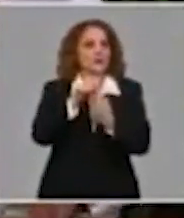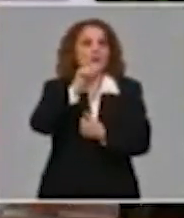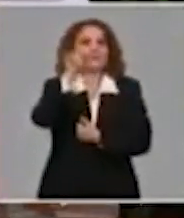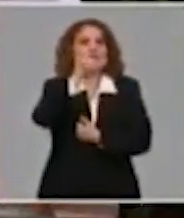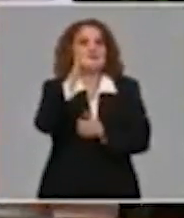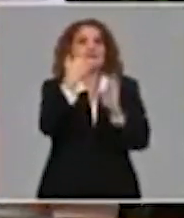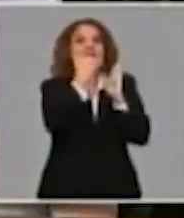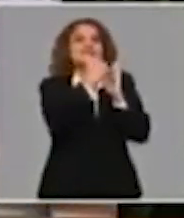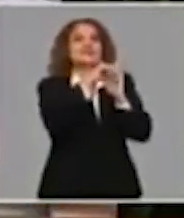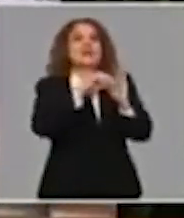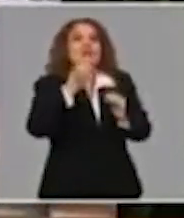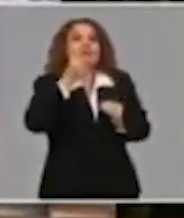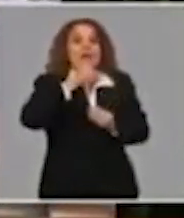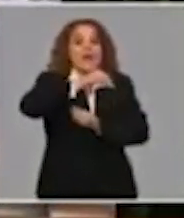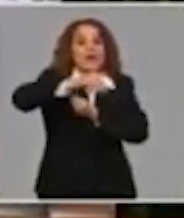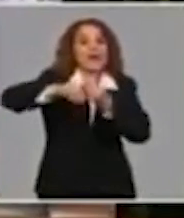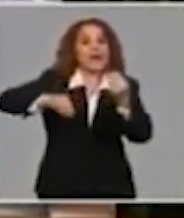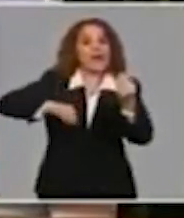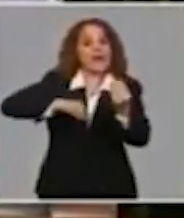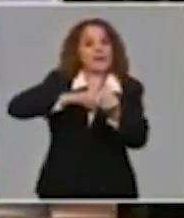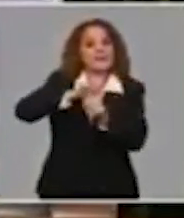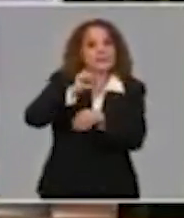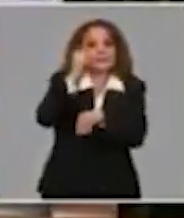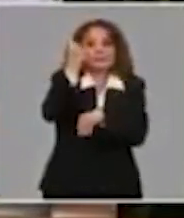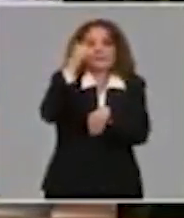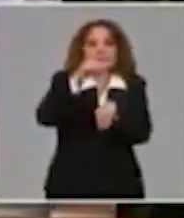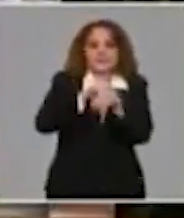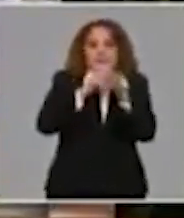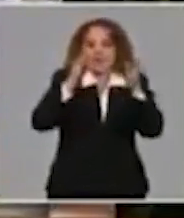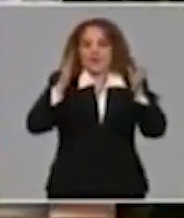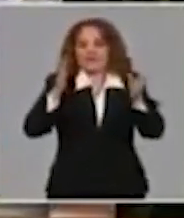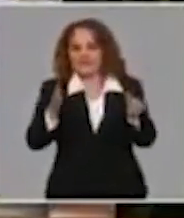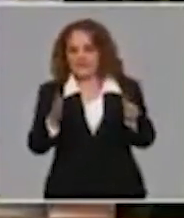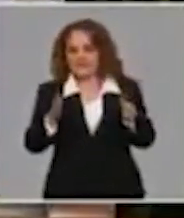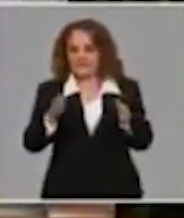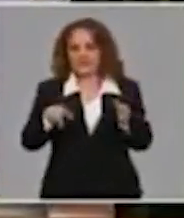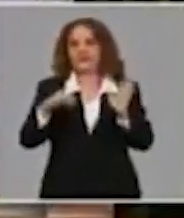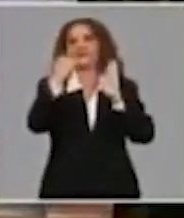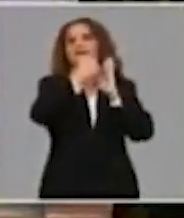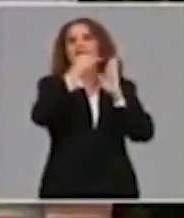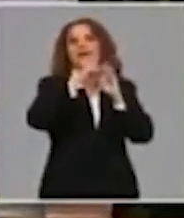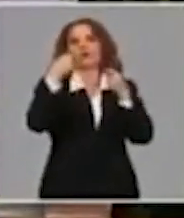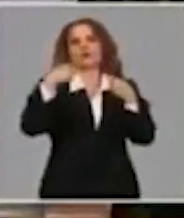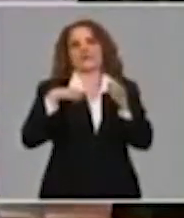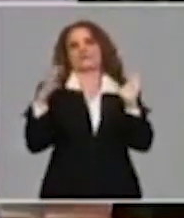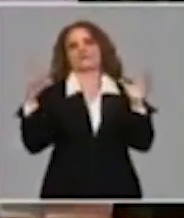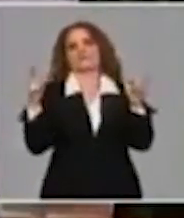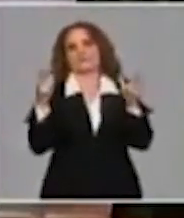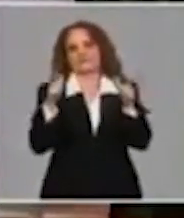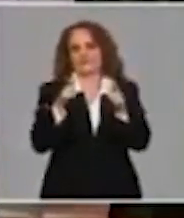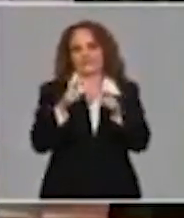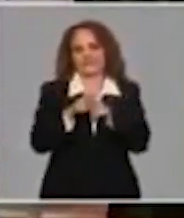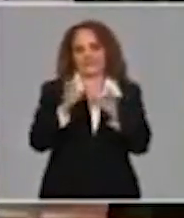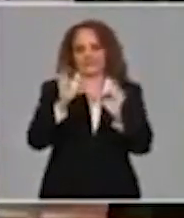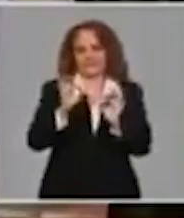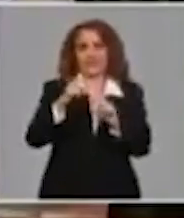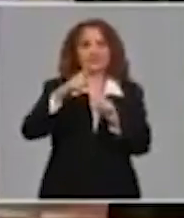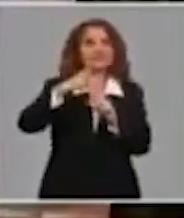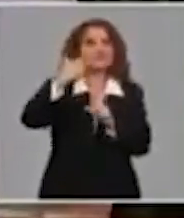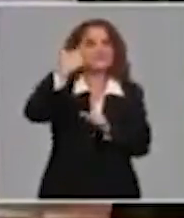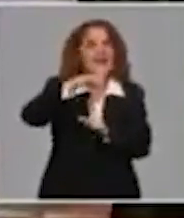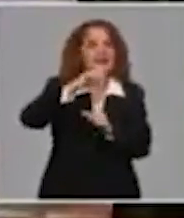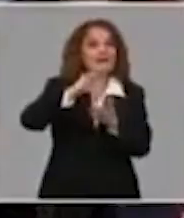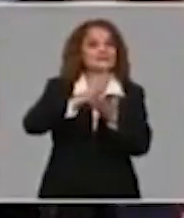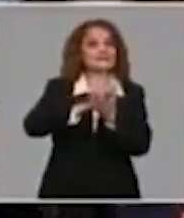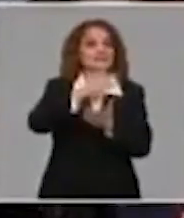tenga un comportamiento a la disminución. Por lo tanto, esto es un indicador que el país viene cumpliendo de manera general y lo llevamos hacia cada una de